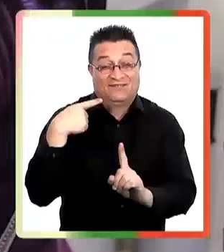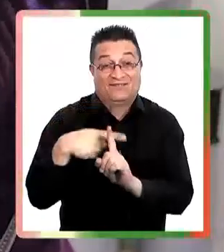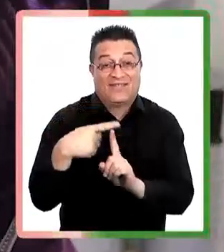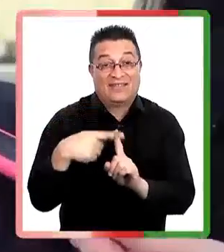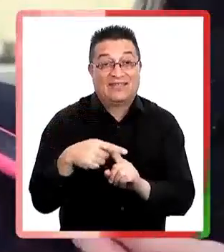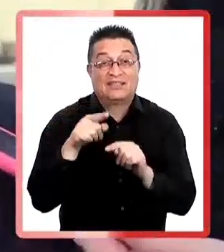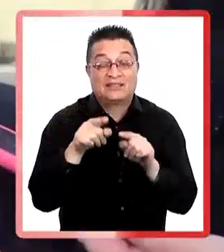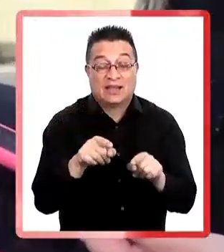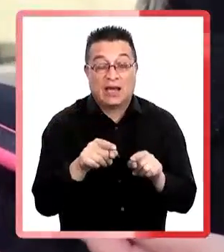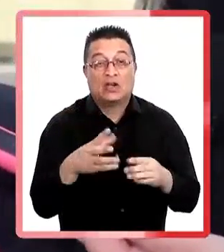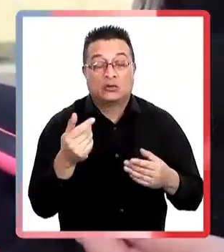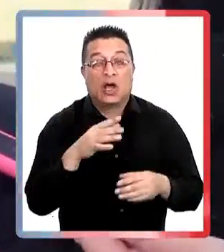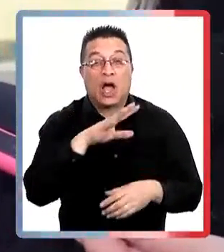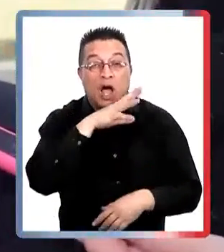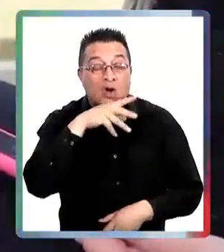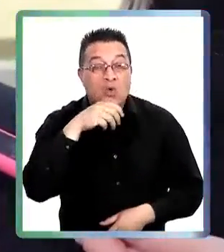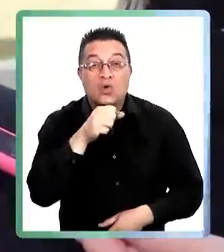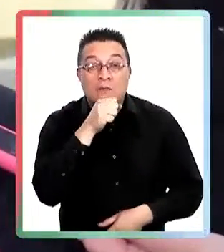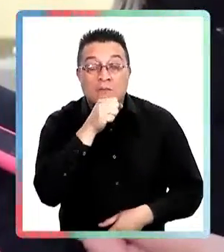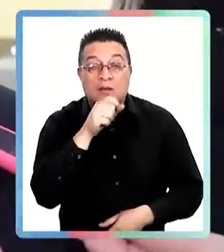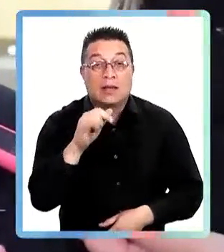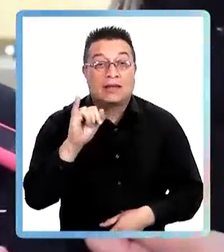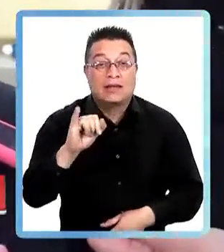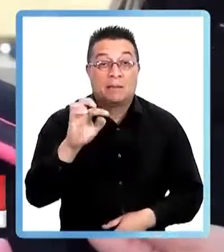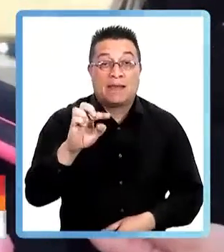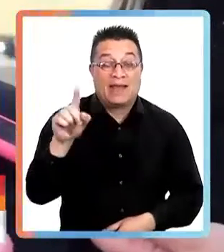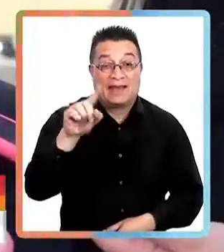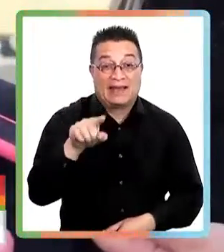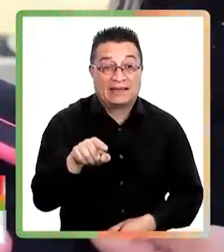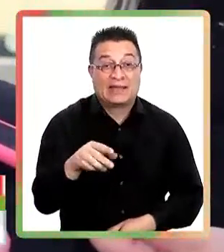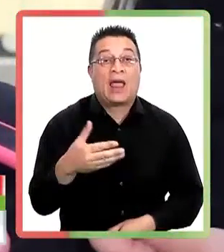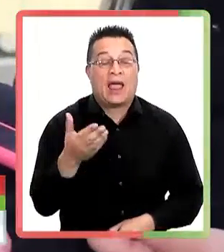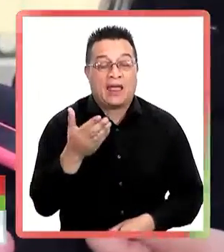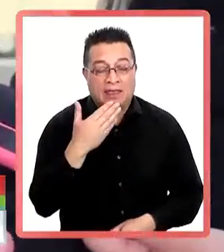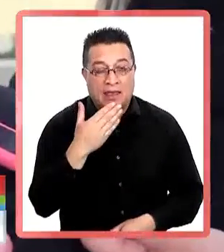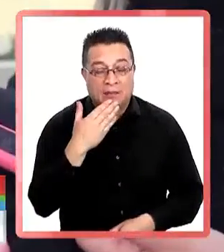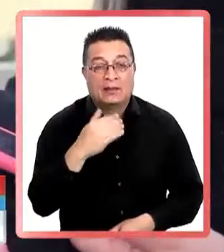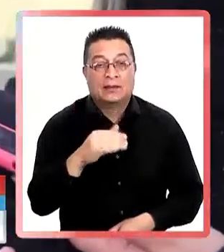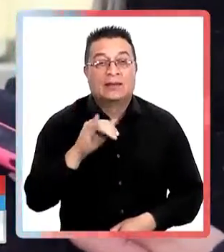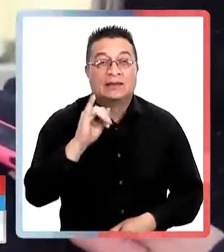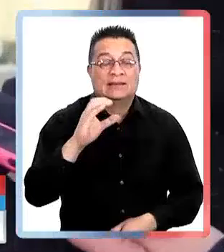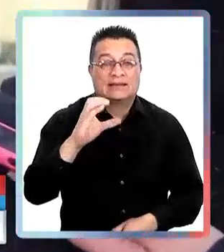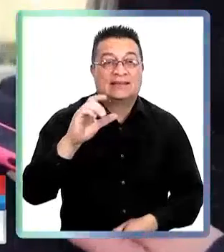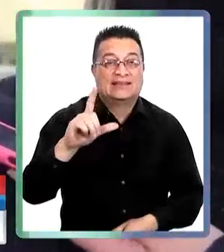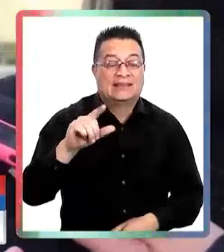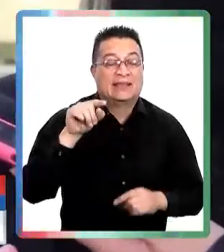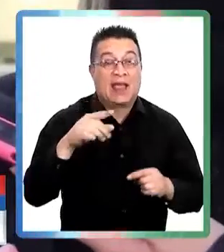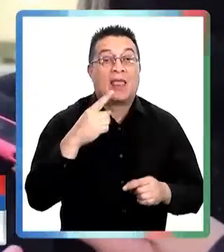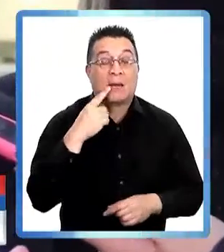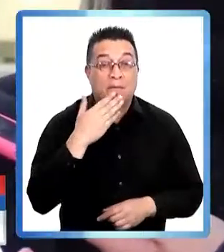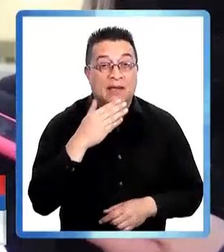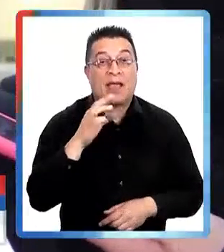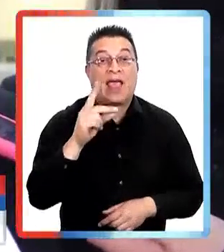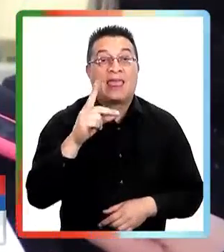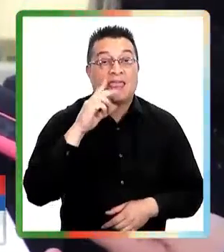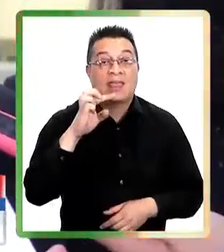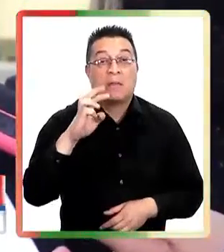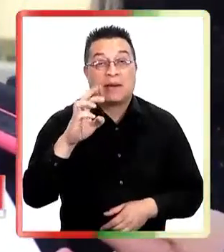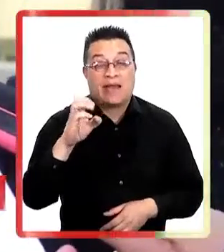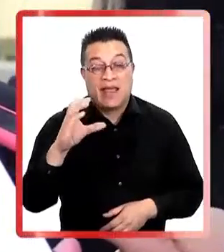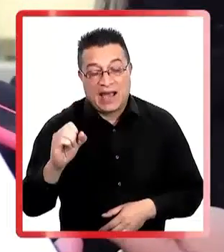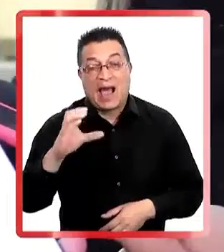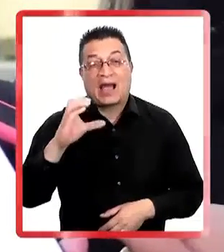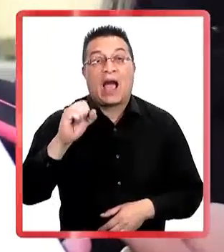beneficiarios tanto nuestros adultos mayores del IPS, también del ISL, también de DIPRECA,